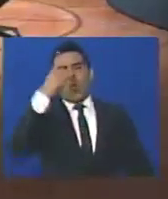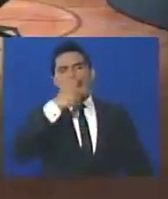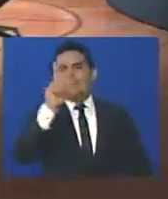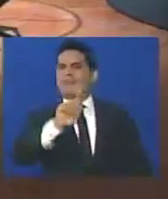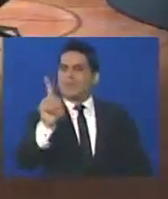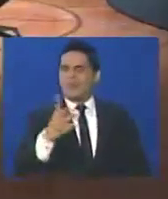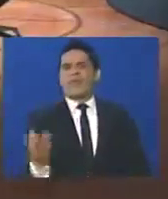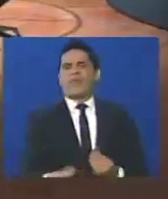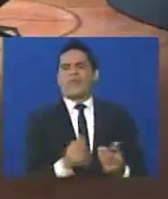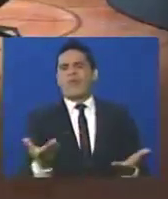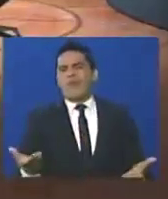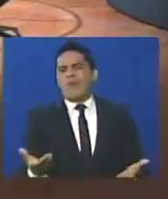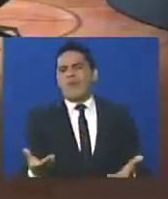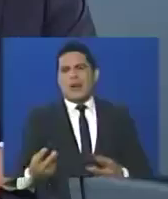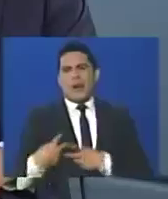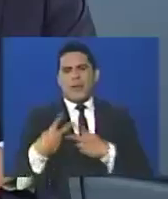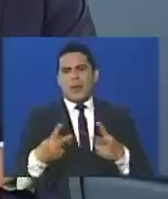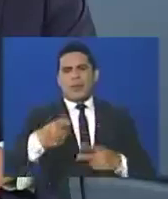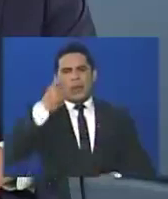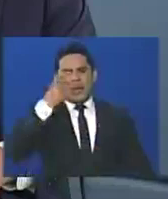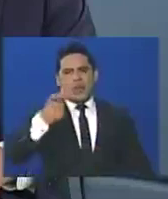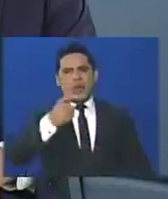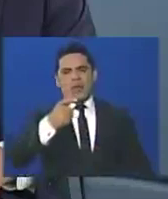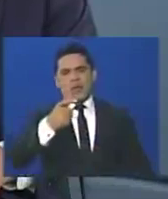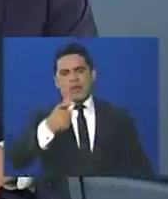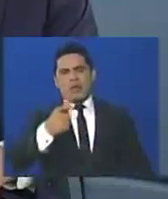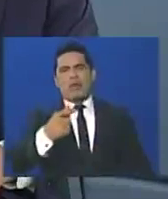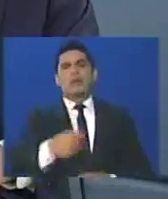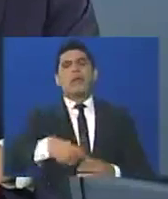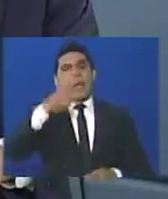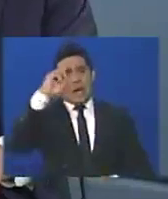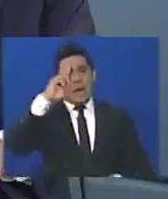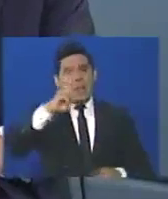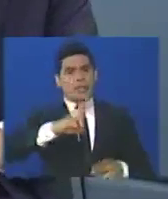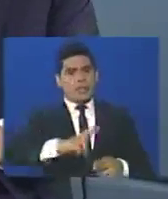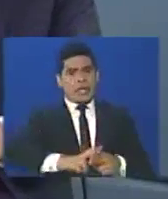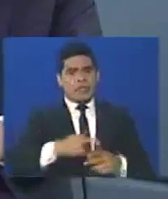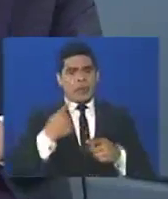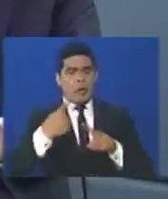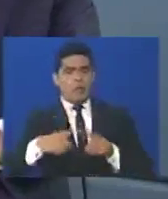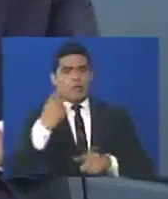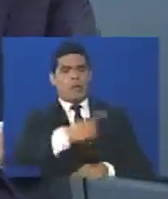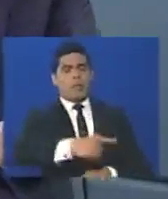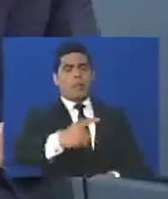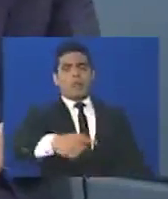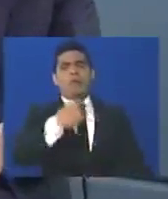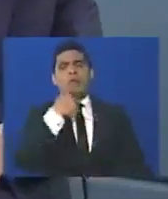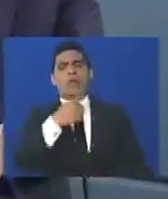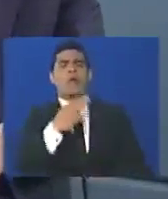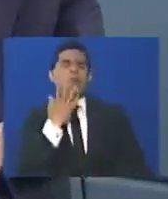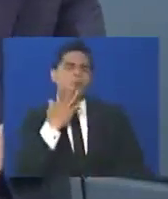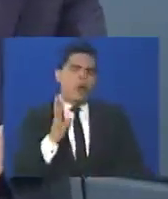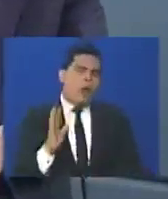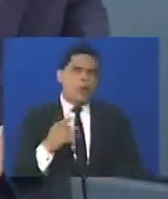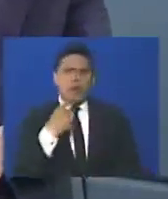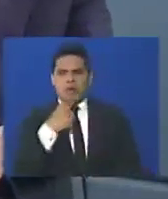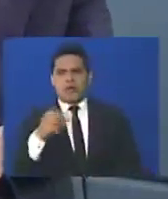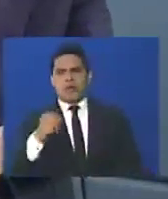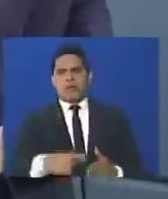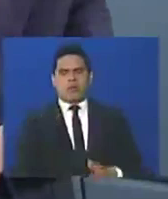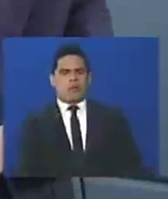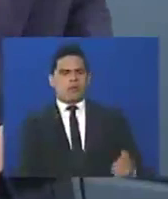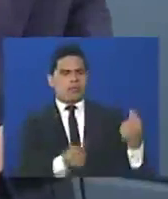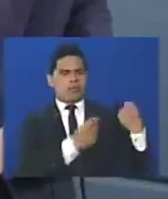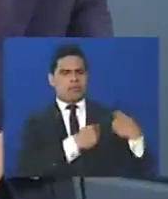político, y la voluntad popular no puede ser desconocida, ahora, esa es mi opinión, otra gente, seguramente el presidente Maduro dirá, los